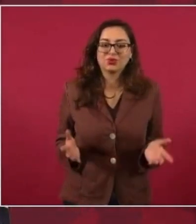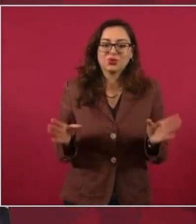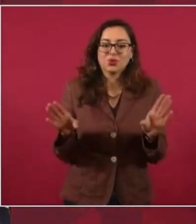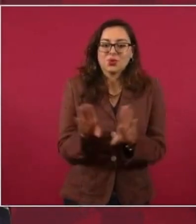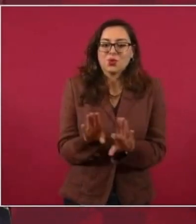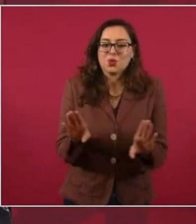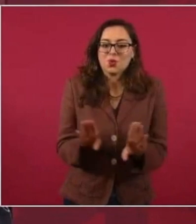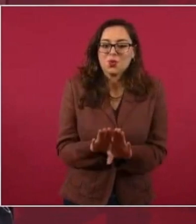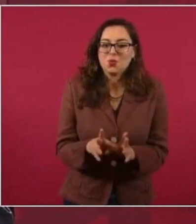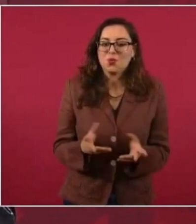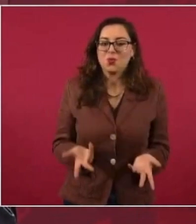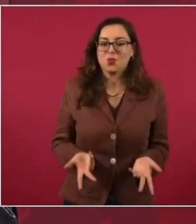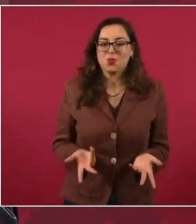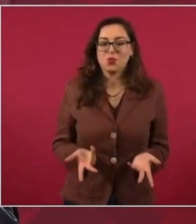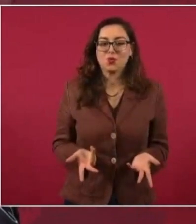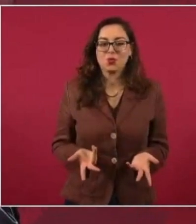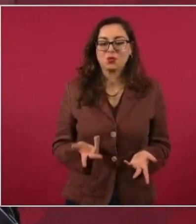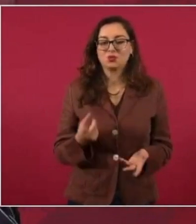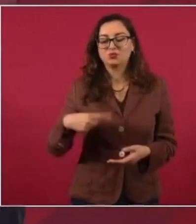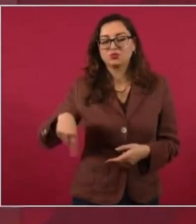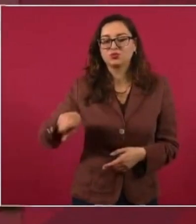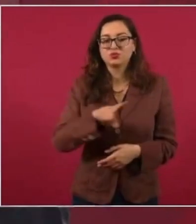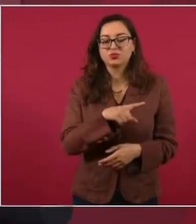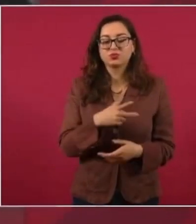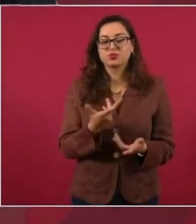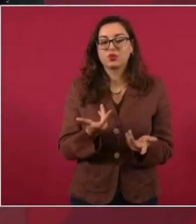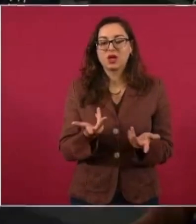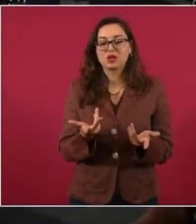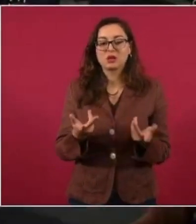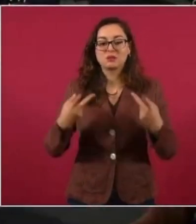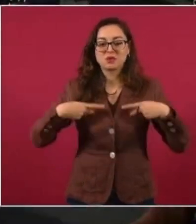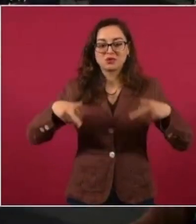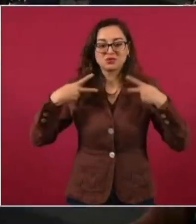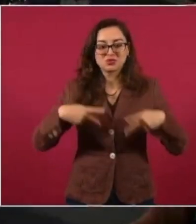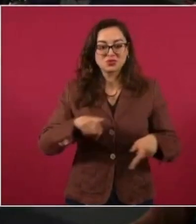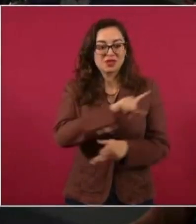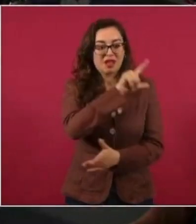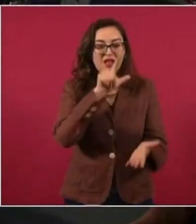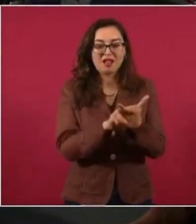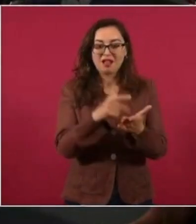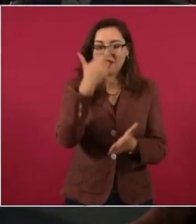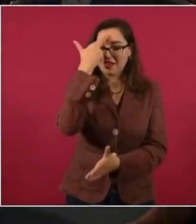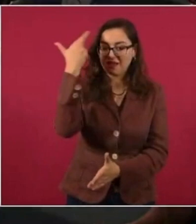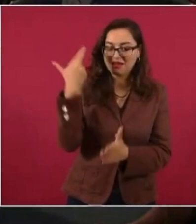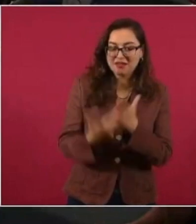nada más porque